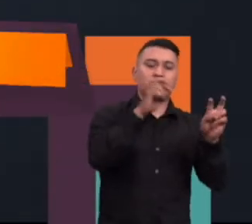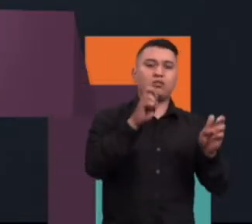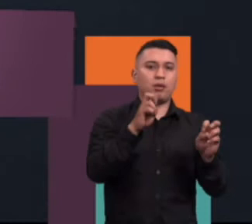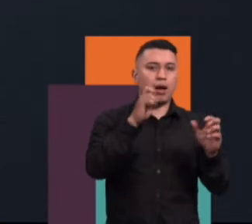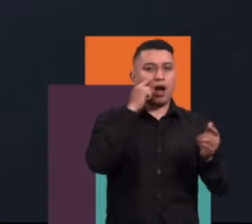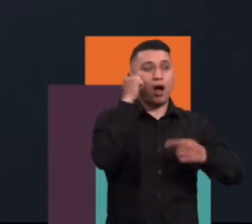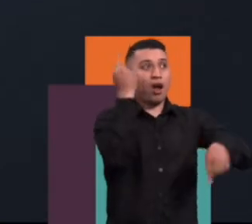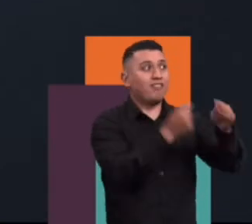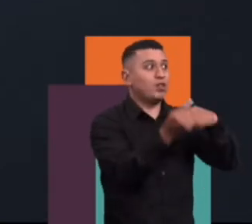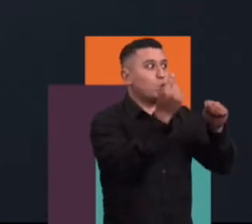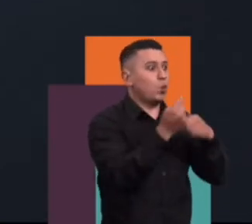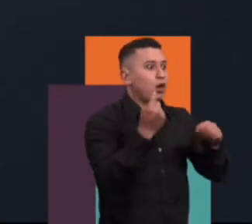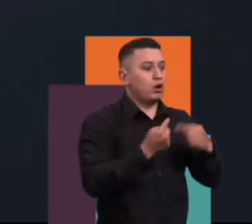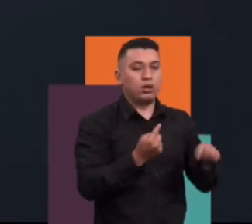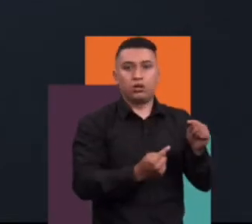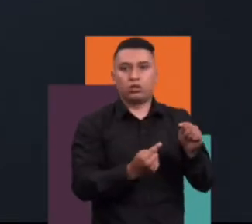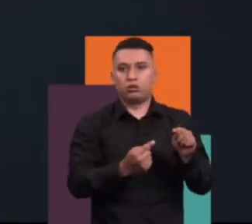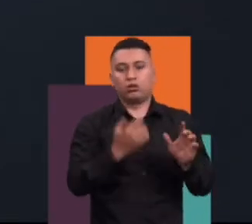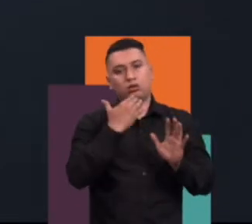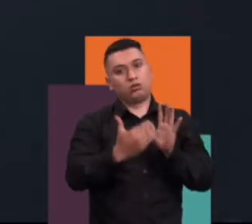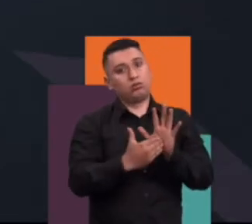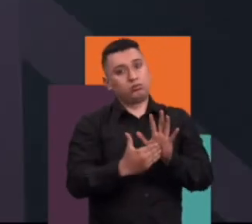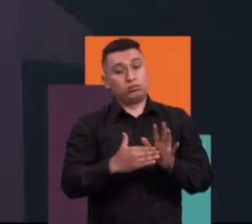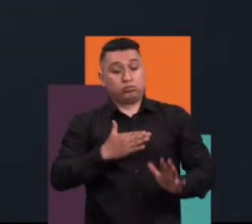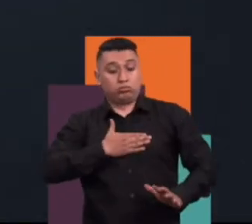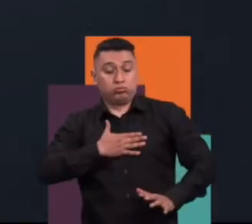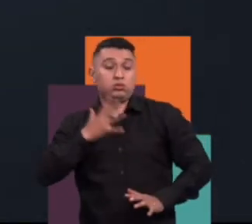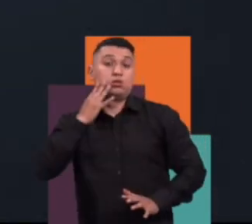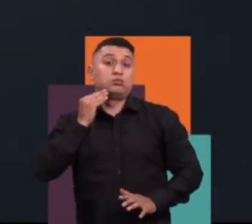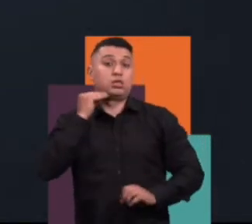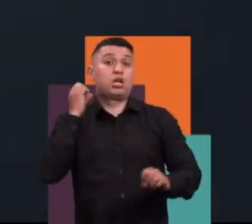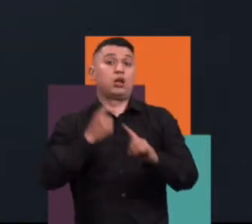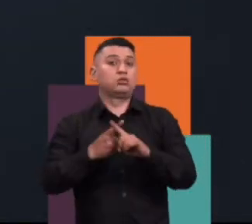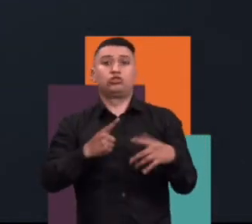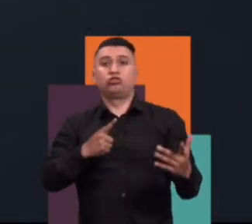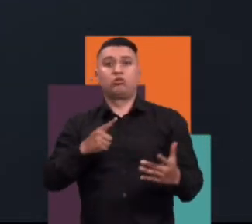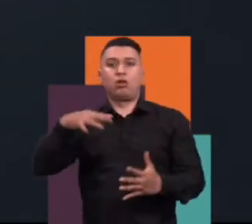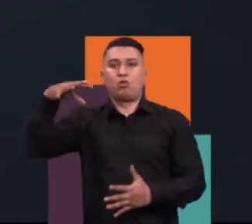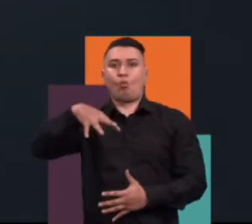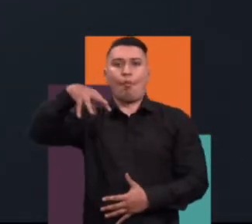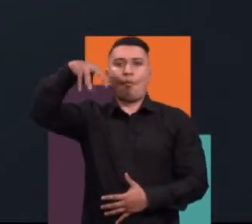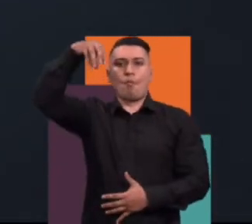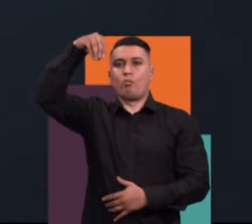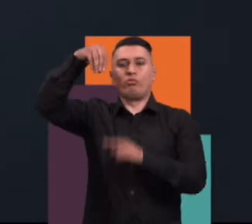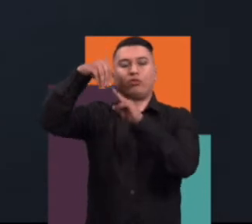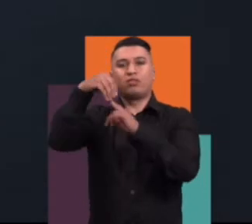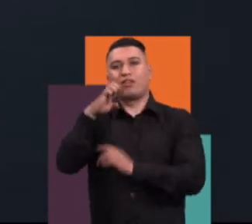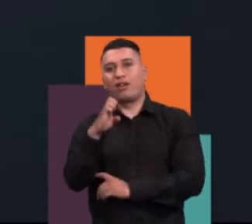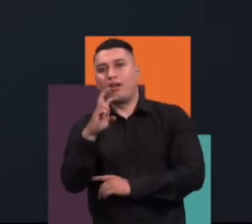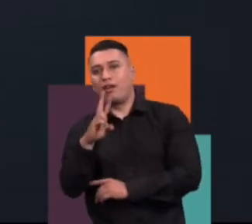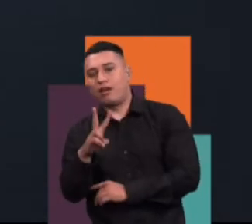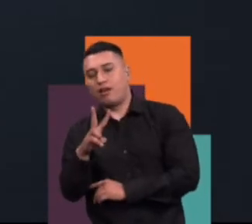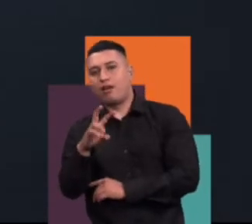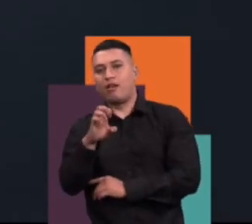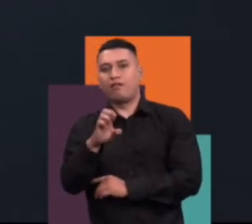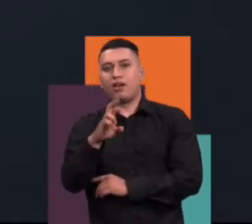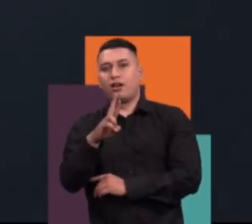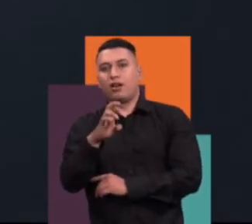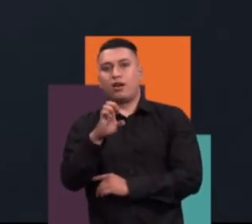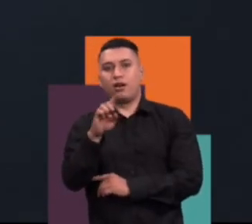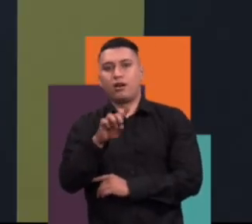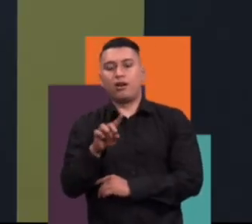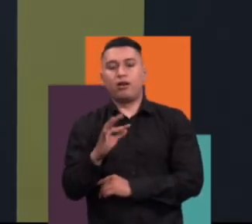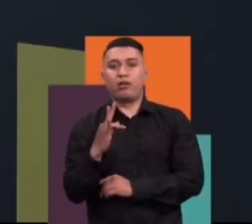Un caso que nosotros vivimos muy en concreto es la experiencia de nuestra Salmón Tevez. ¿Qué sucede? En la medida en que se desarrollan